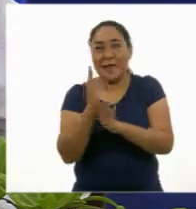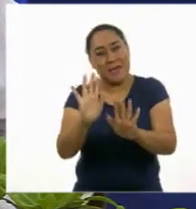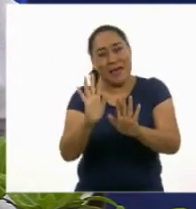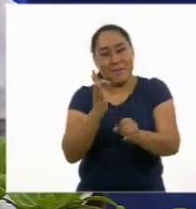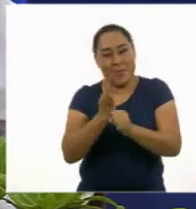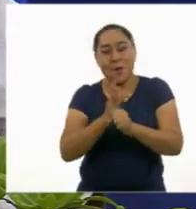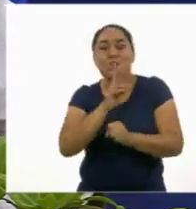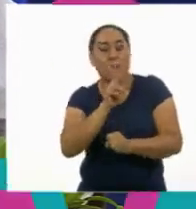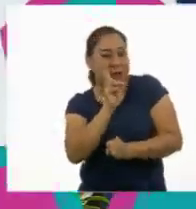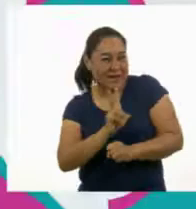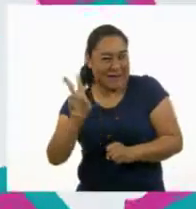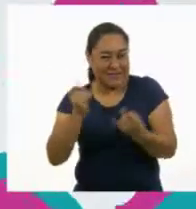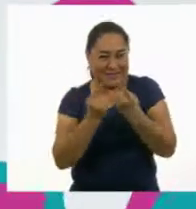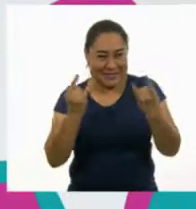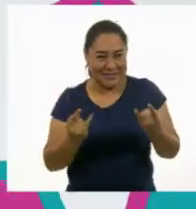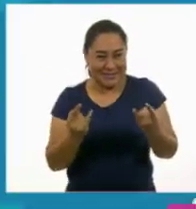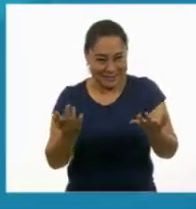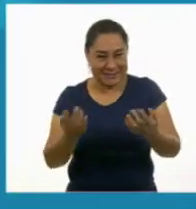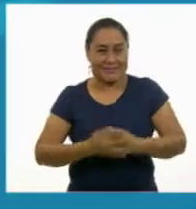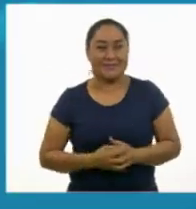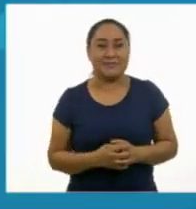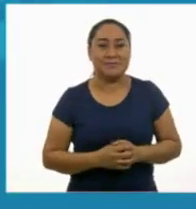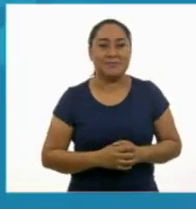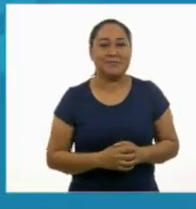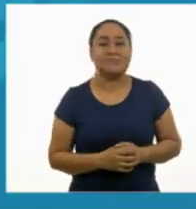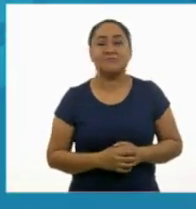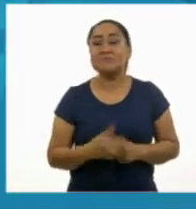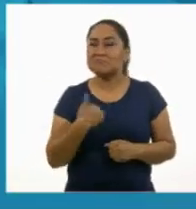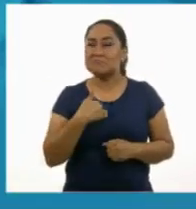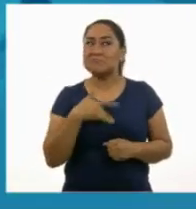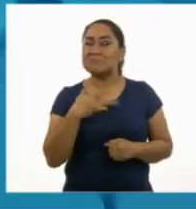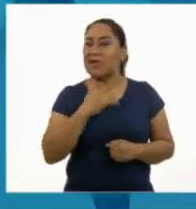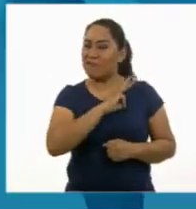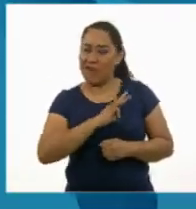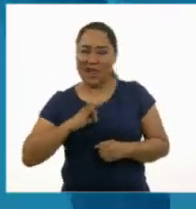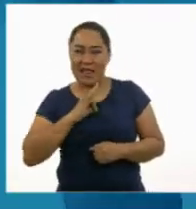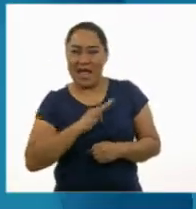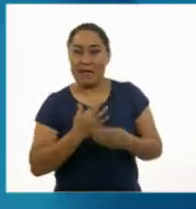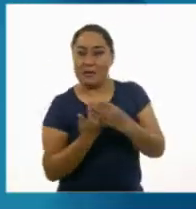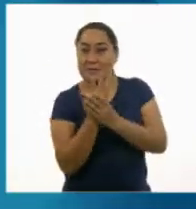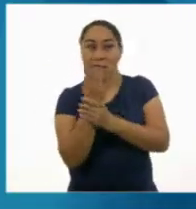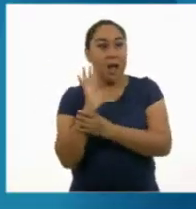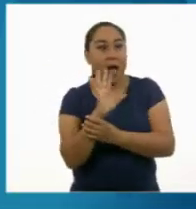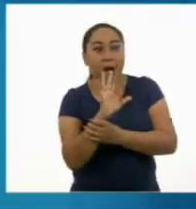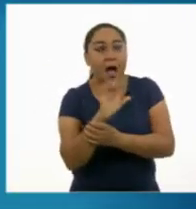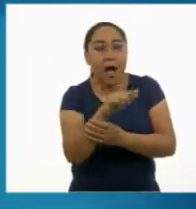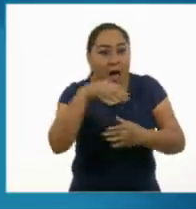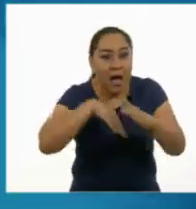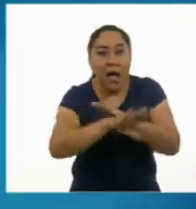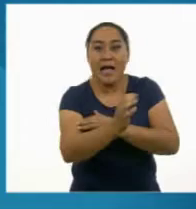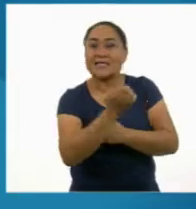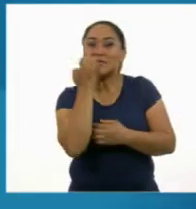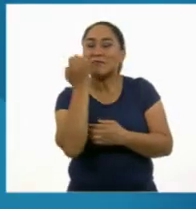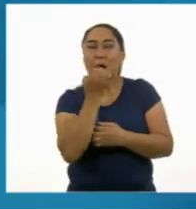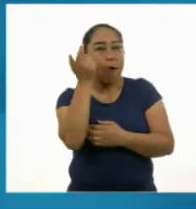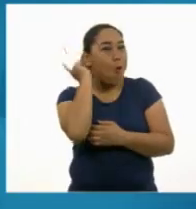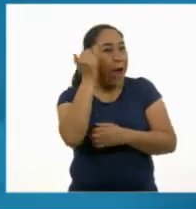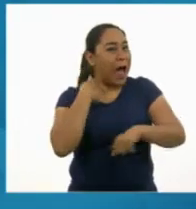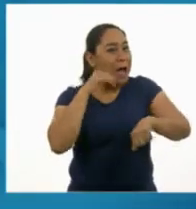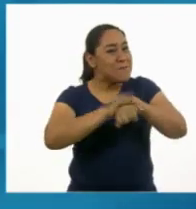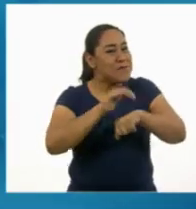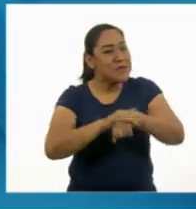vayamos a conocer su historia. Era un día muy feliz. Guante había llegado a su nuevo colegio y esperaba hacer muchos amigos.